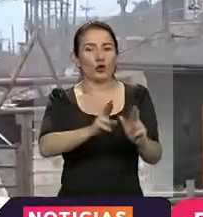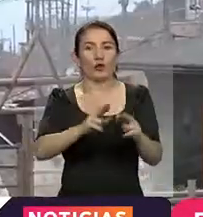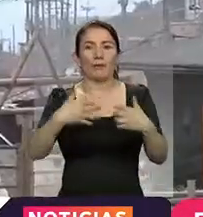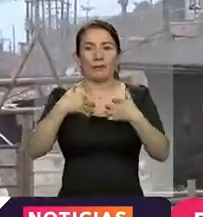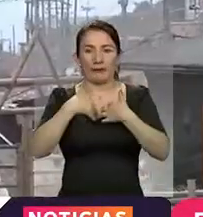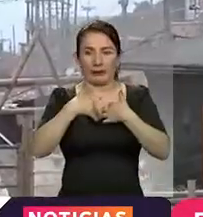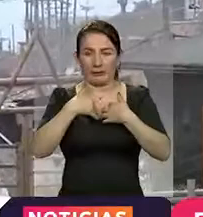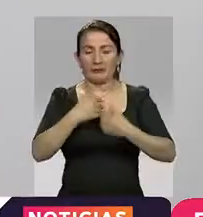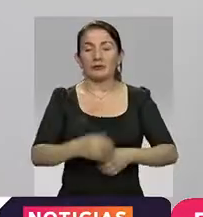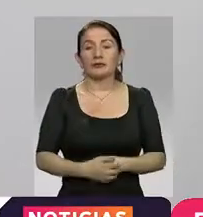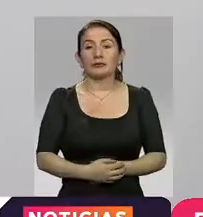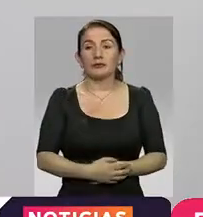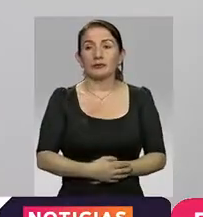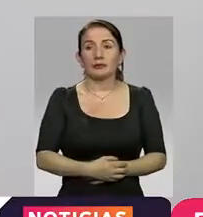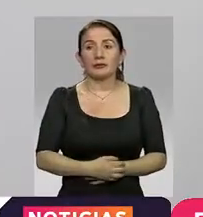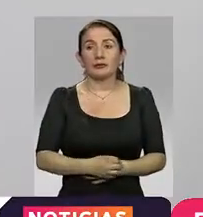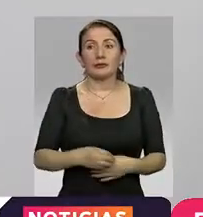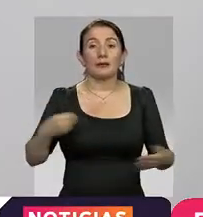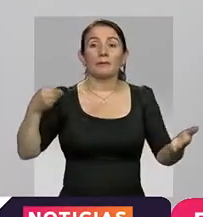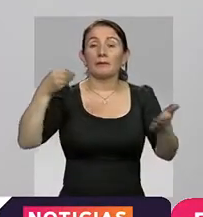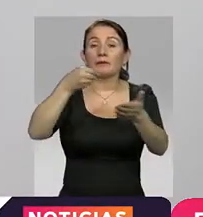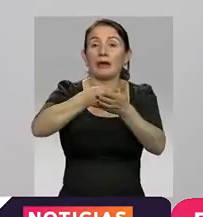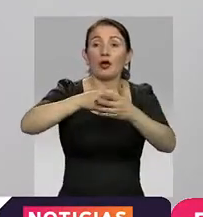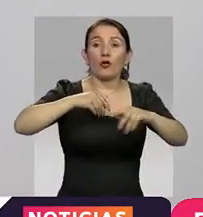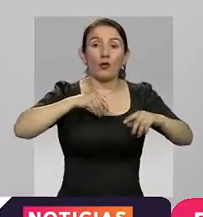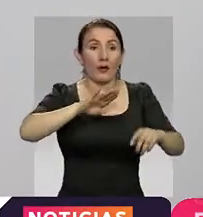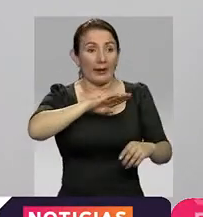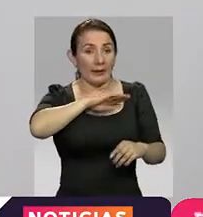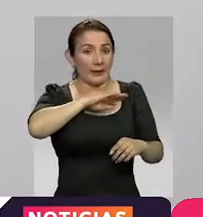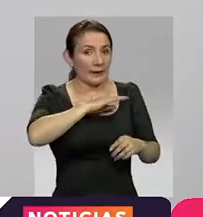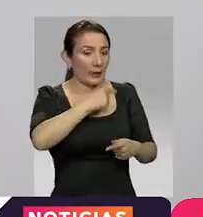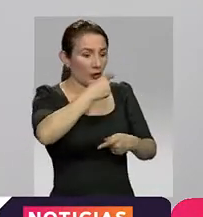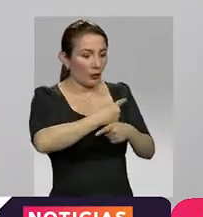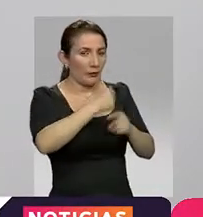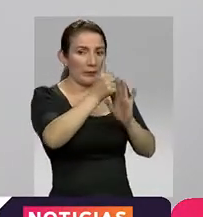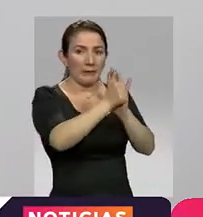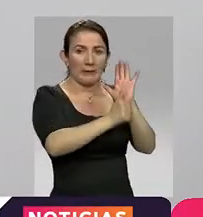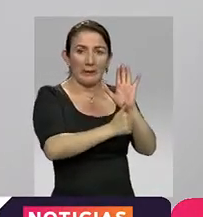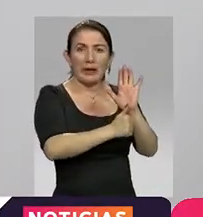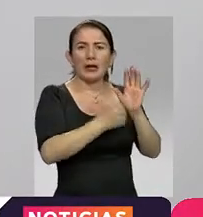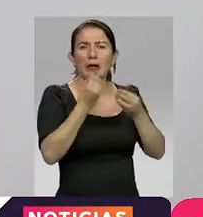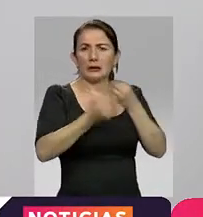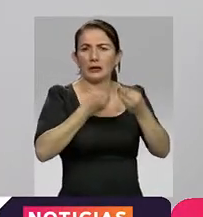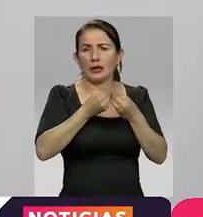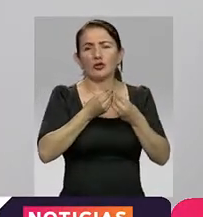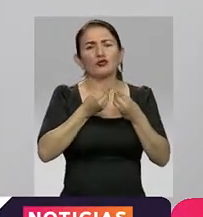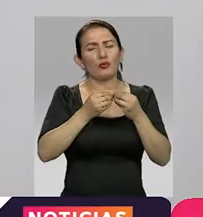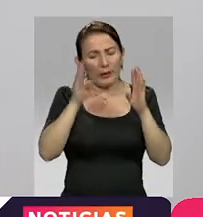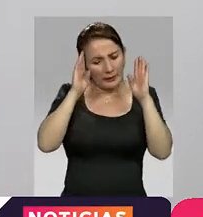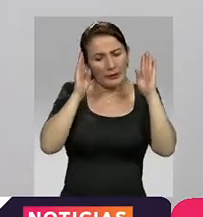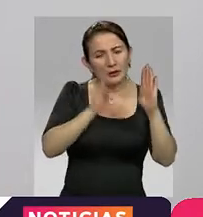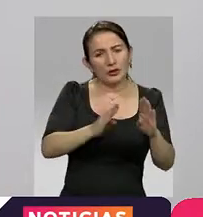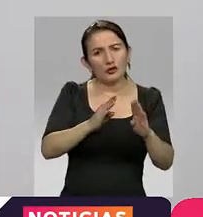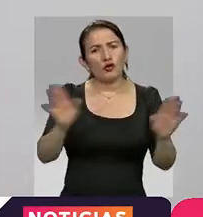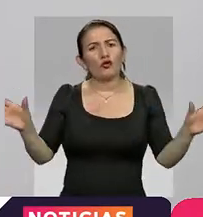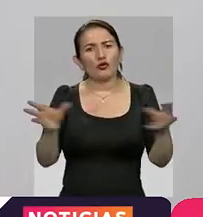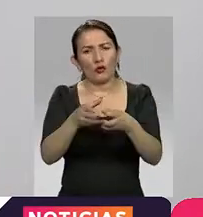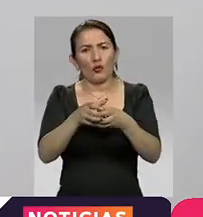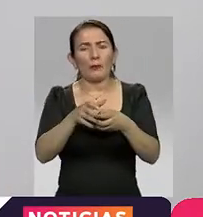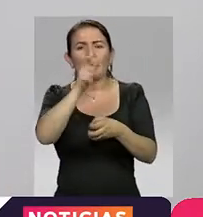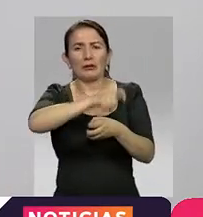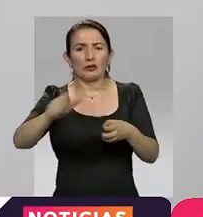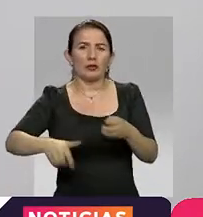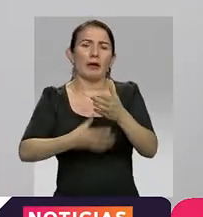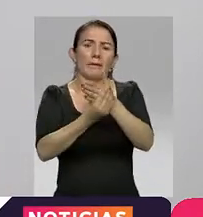víctimas del conflicto. Con este pago la Administración Distrital cumple su promesa de atender mensualmente a los hogares en condición de